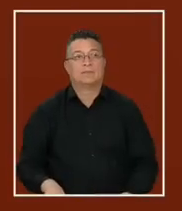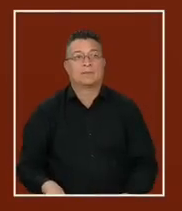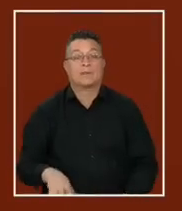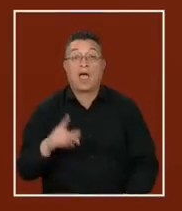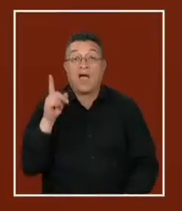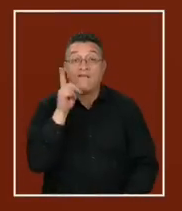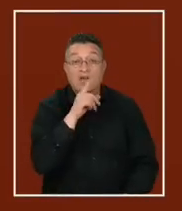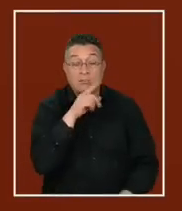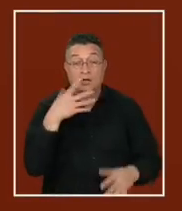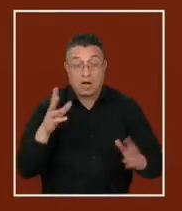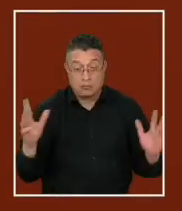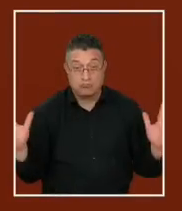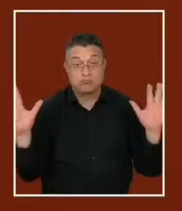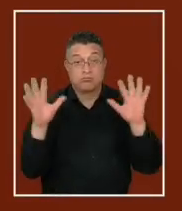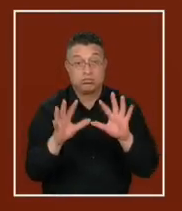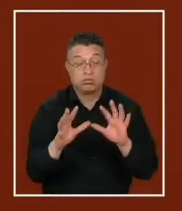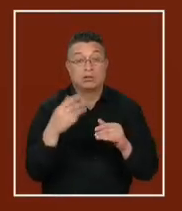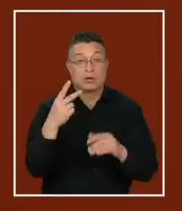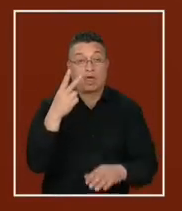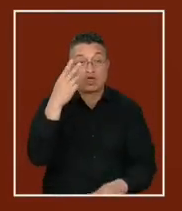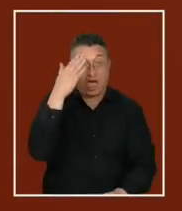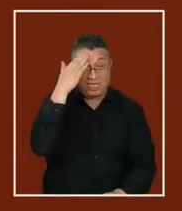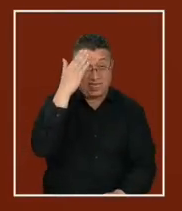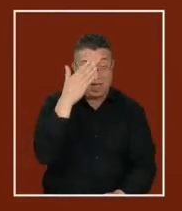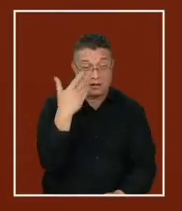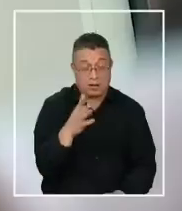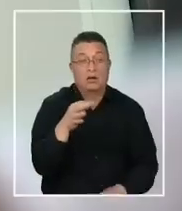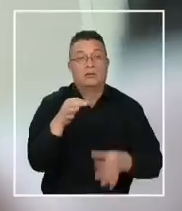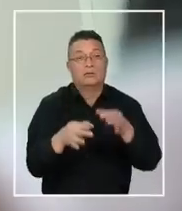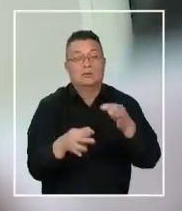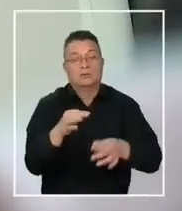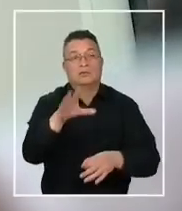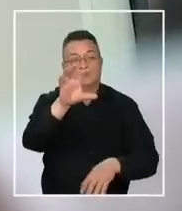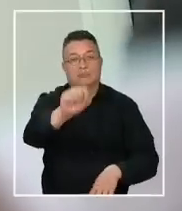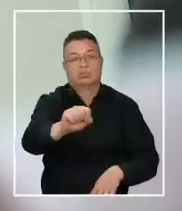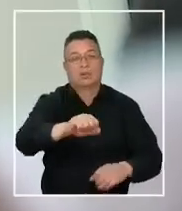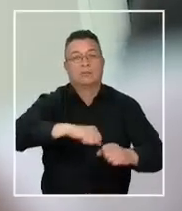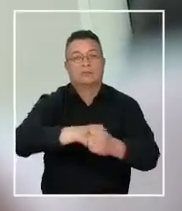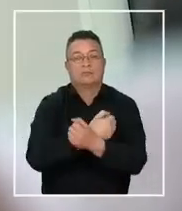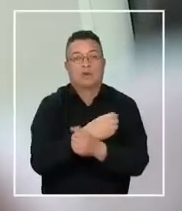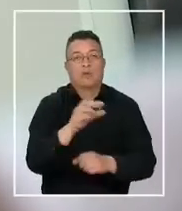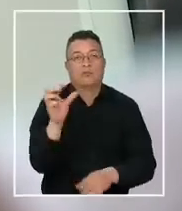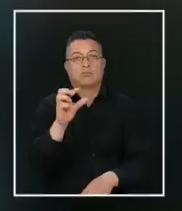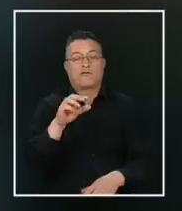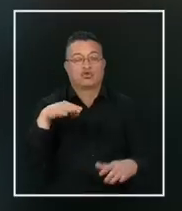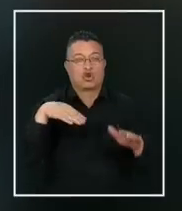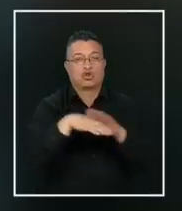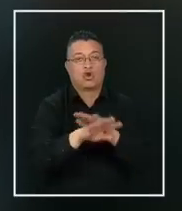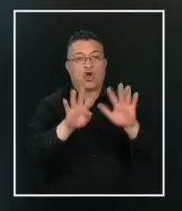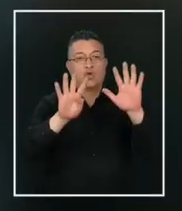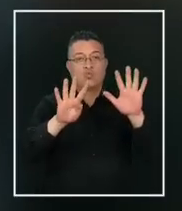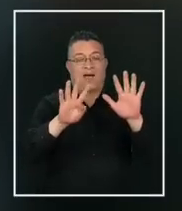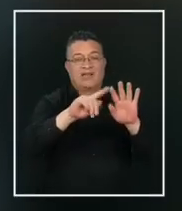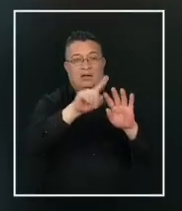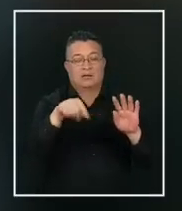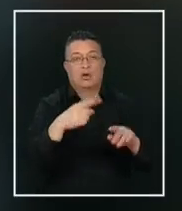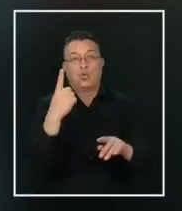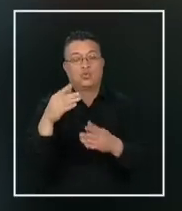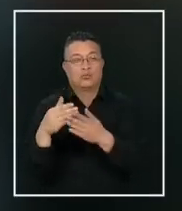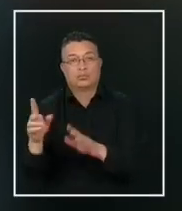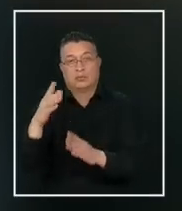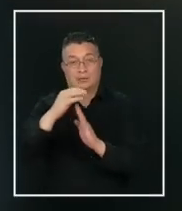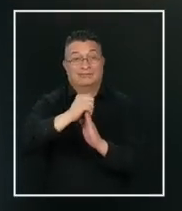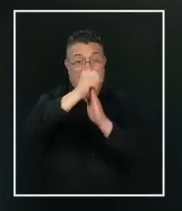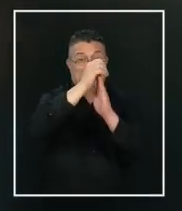Finalmente, tras la audiencia que se extendió por dos jornadas, la justicia decretó la medida cautelar de prisión preventiva para nueve de los diez imputados, incluidos sus